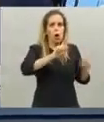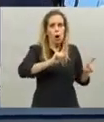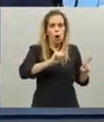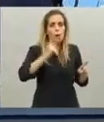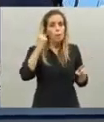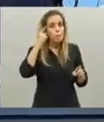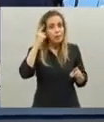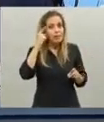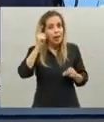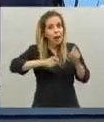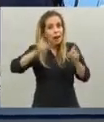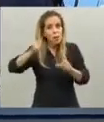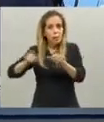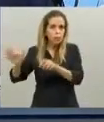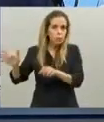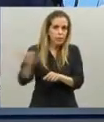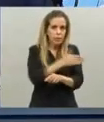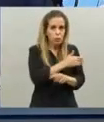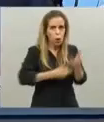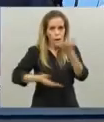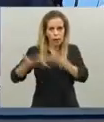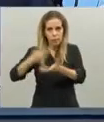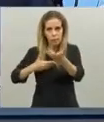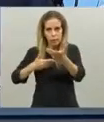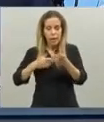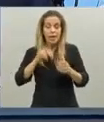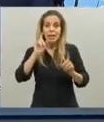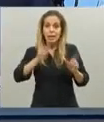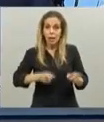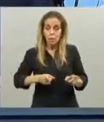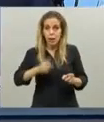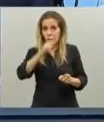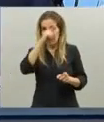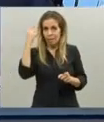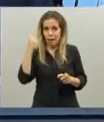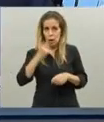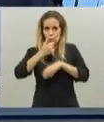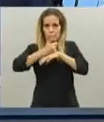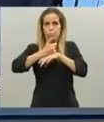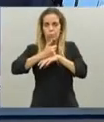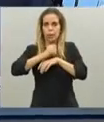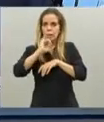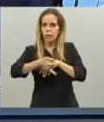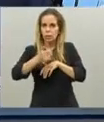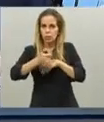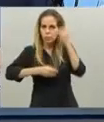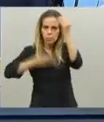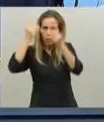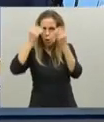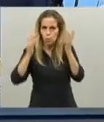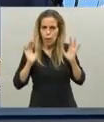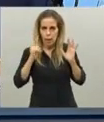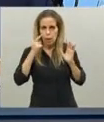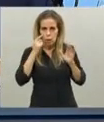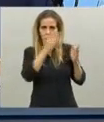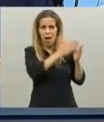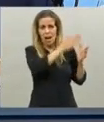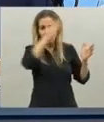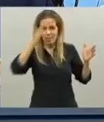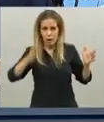pensar en el otro y llegamos con un estado presente lo hicimos muy bien hasta ahora